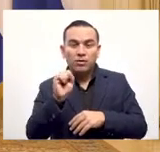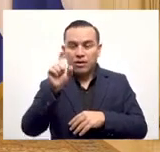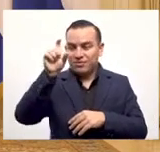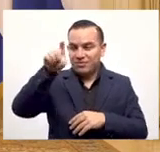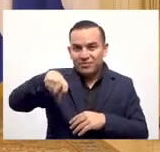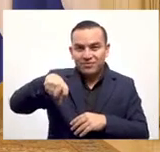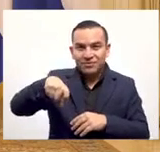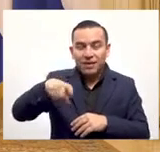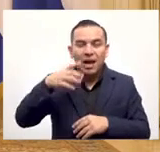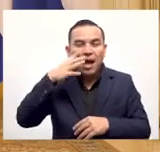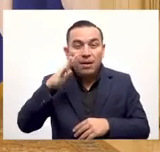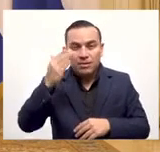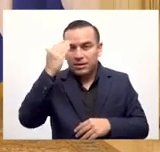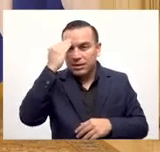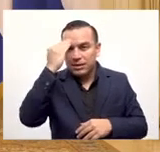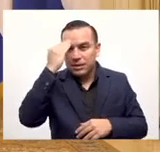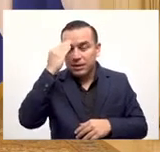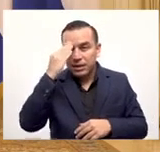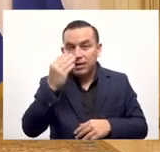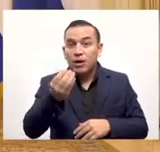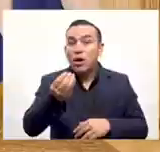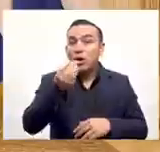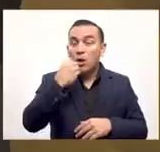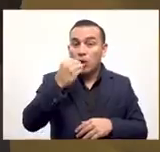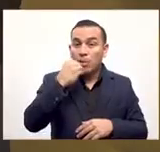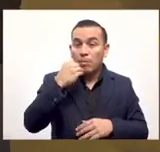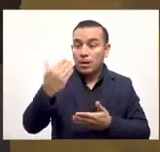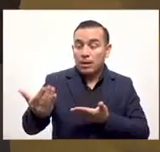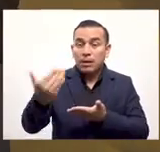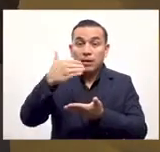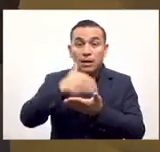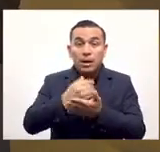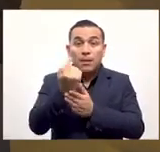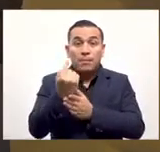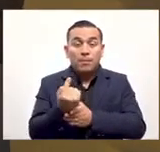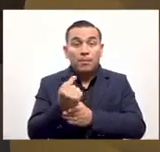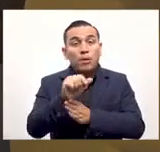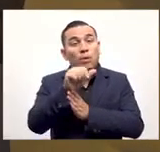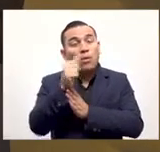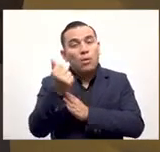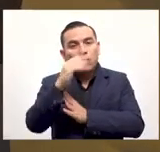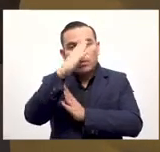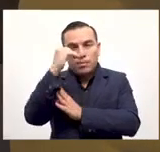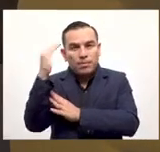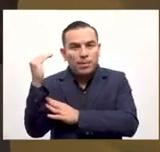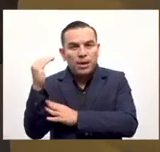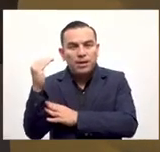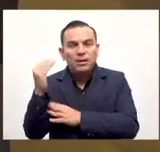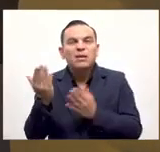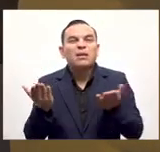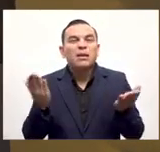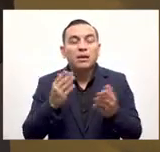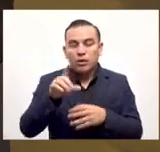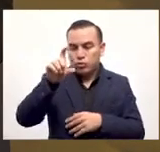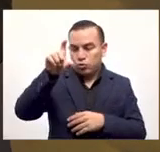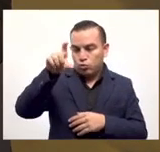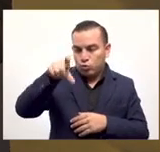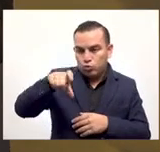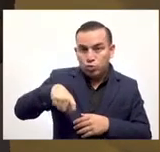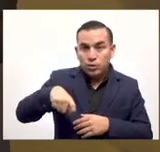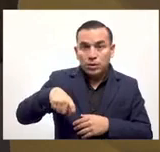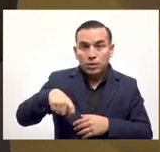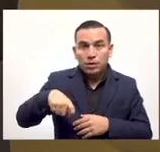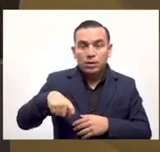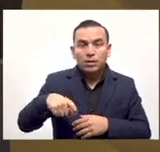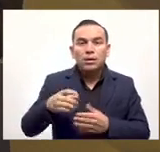crédito. Saben, por ejemplo, si tiene un restaurante y viene un turista y paga con su tarjeta de crédito, él pasa la